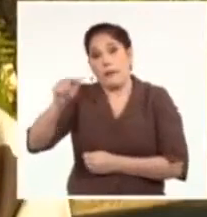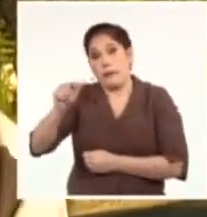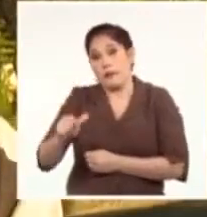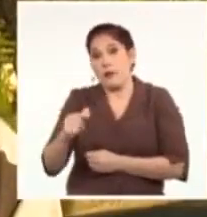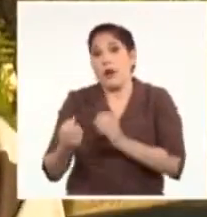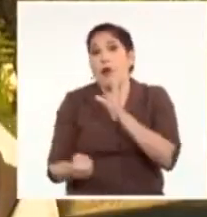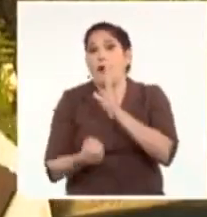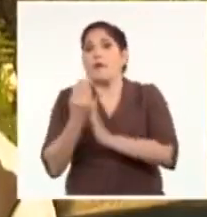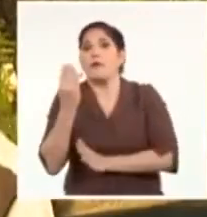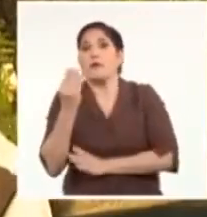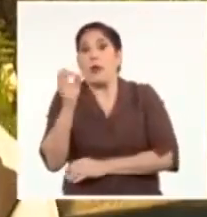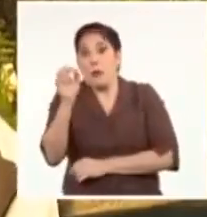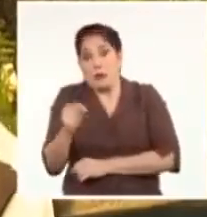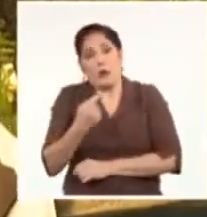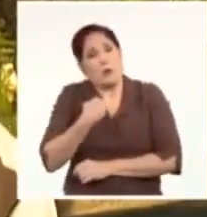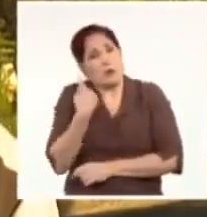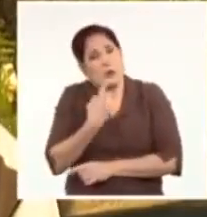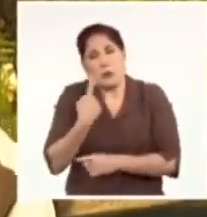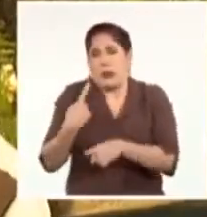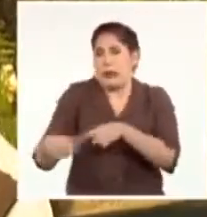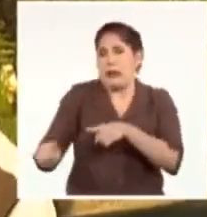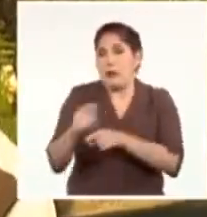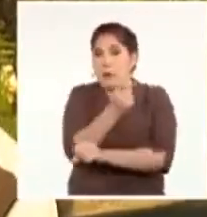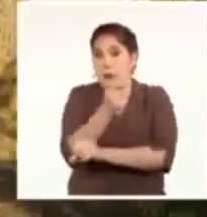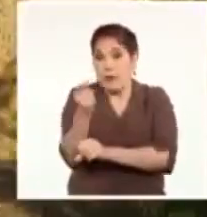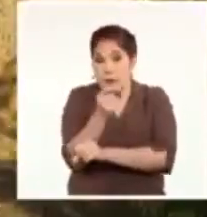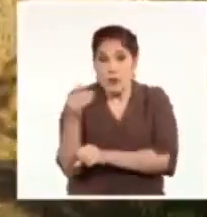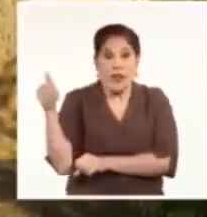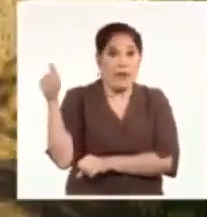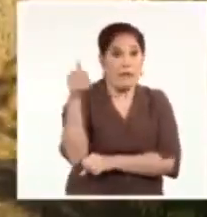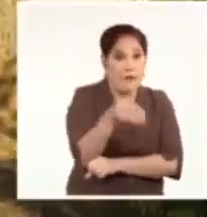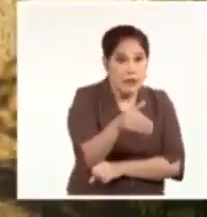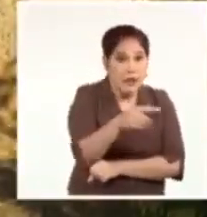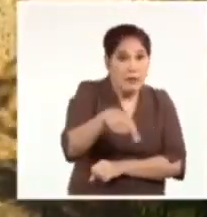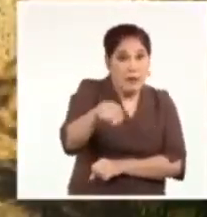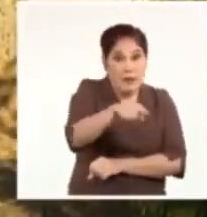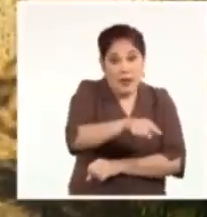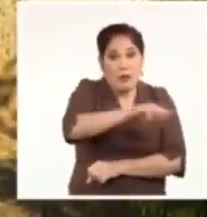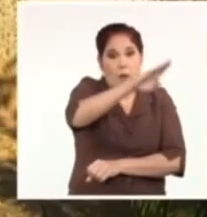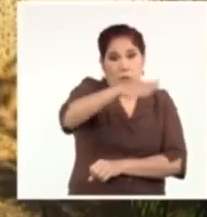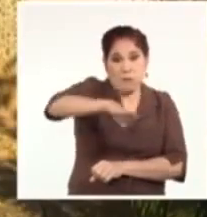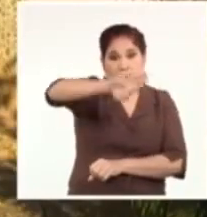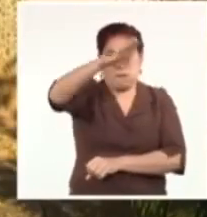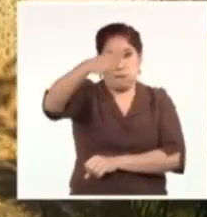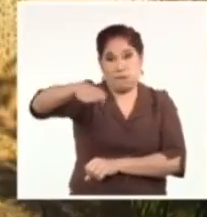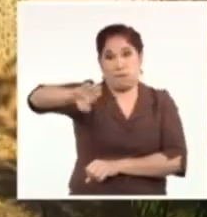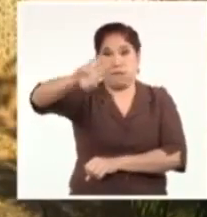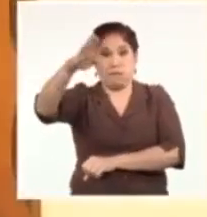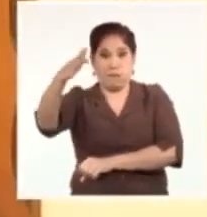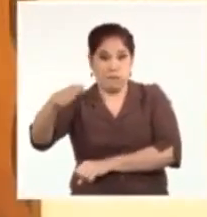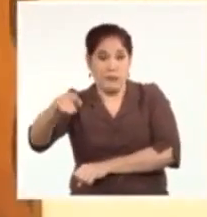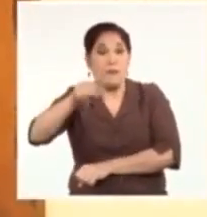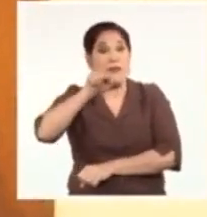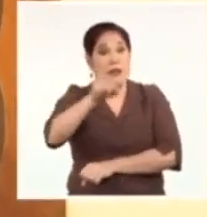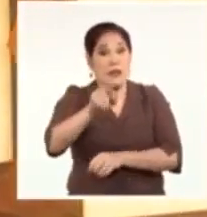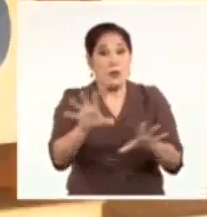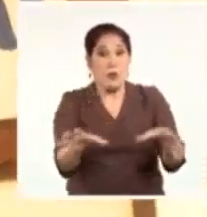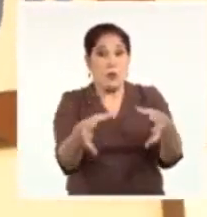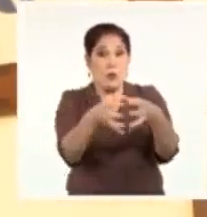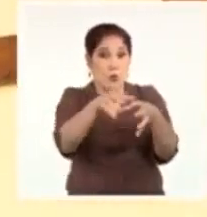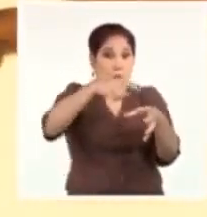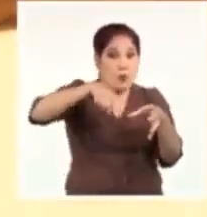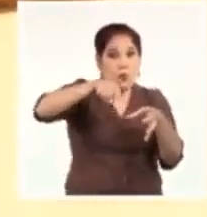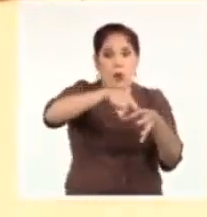se extraña a los fundadores, a los profesores que vinieron. Enclavada en plena cordillera de la Sierra Maestra, esta institución